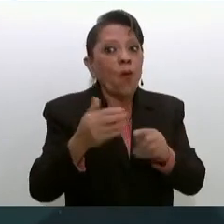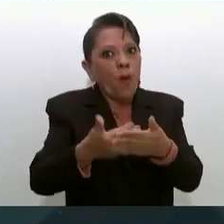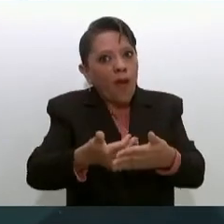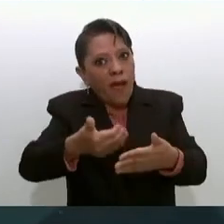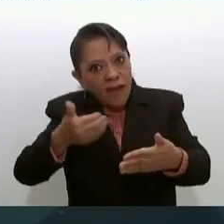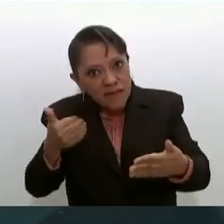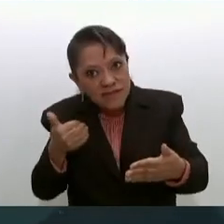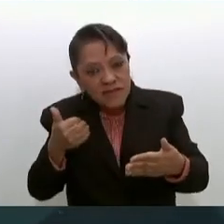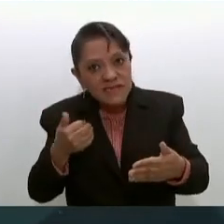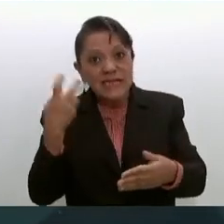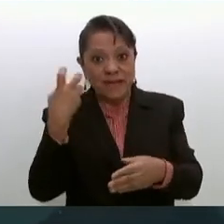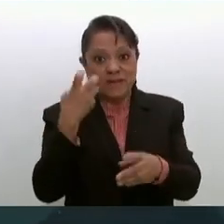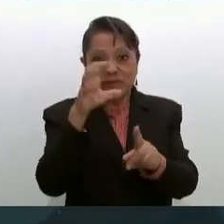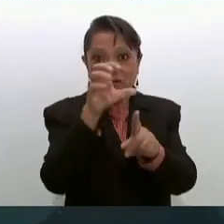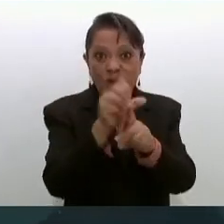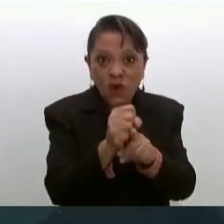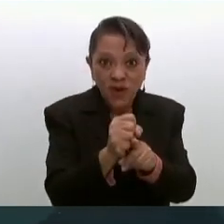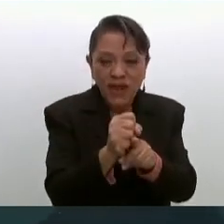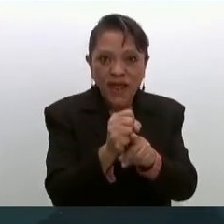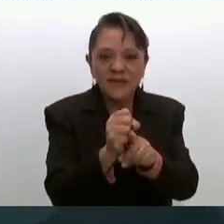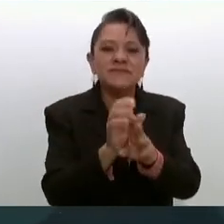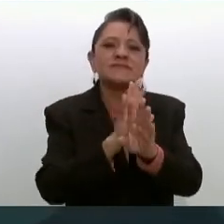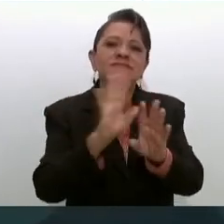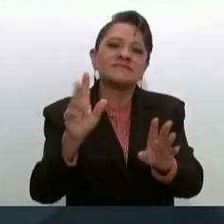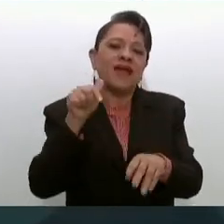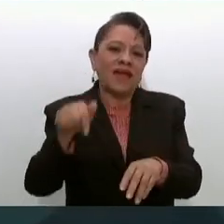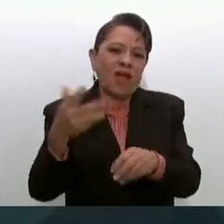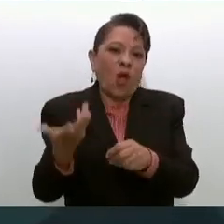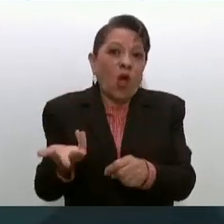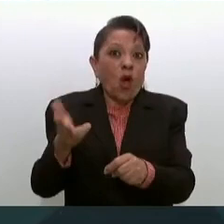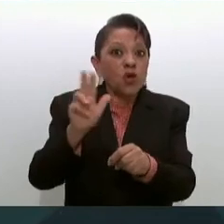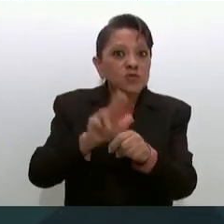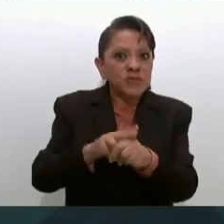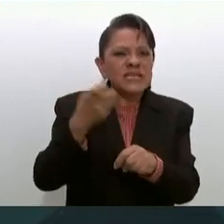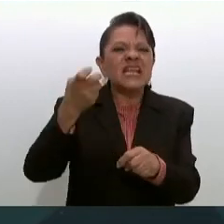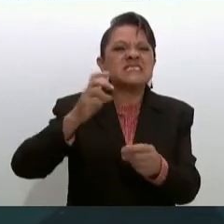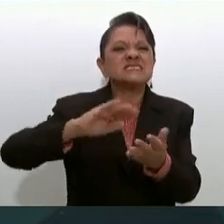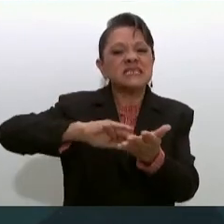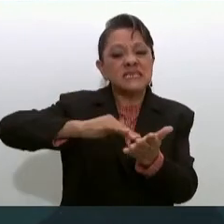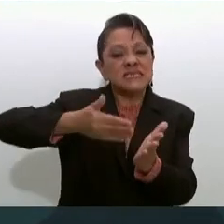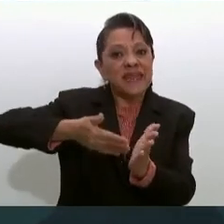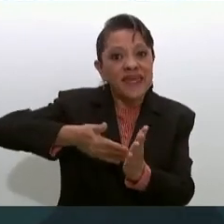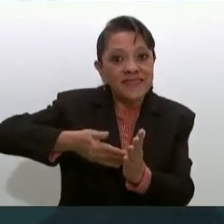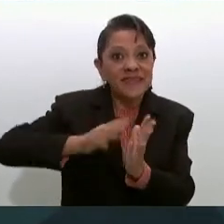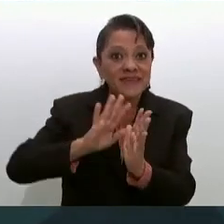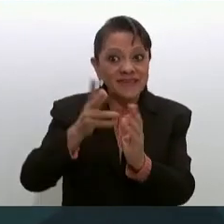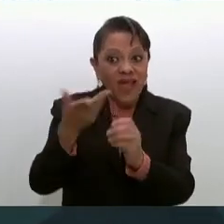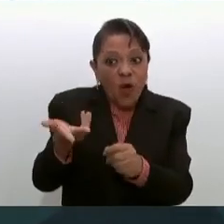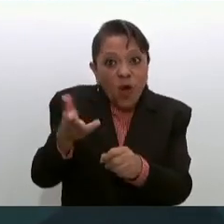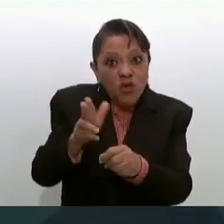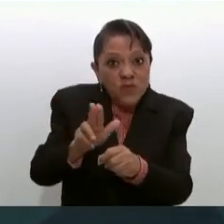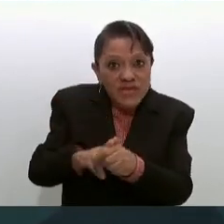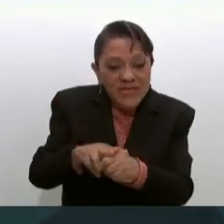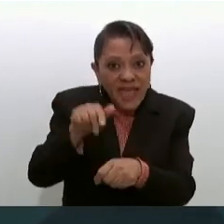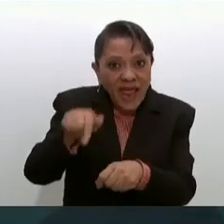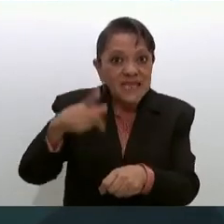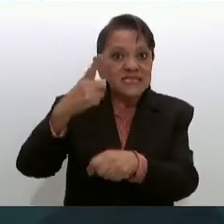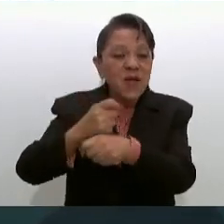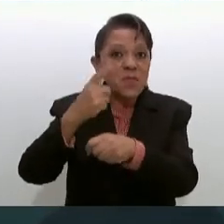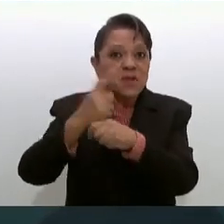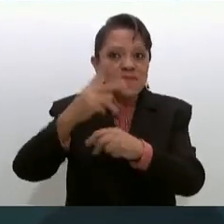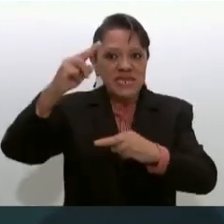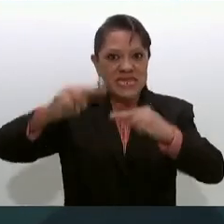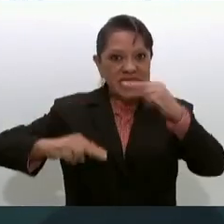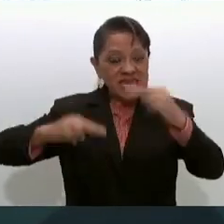como ya se señaló, se transfieren los hospitales, esa es la estrategia, hospitales y unidades de primer nivel, que eran